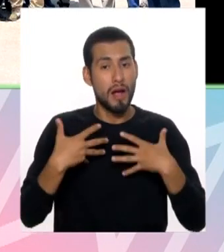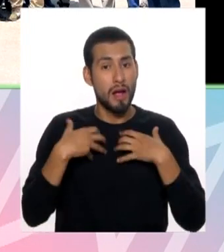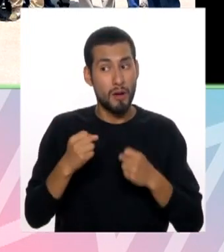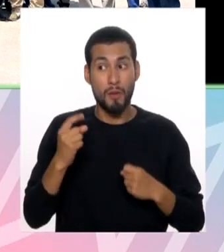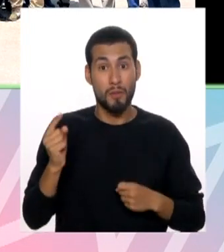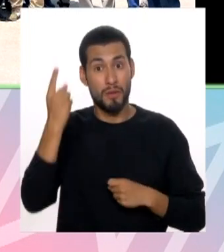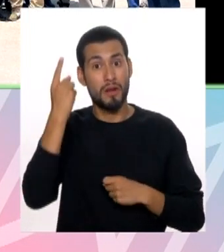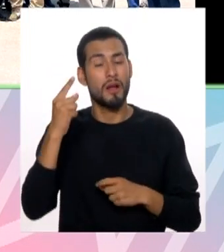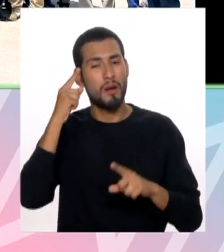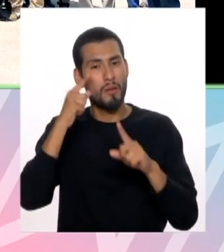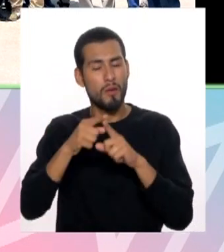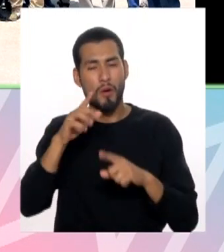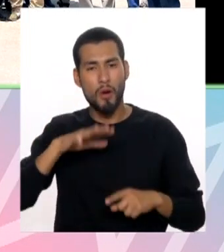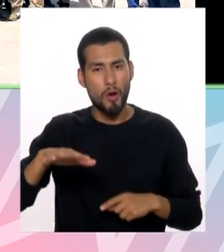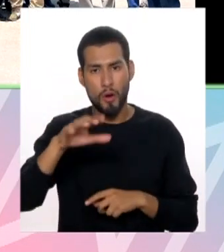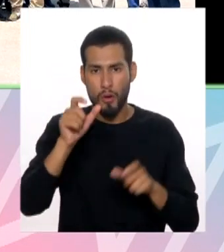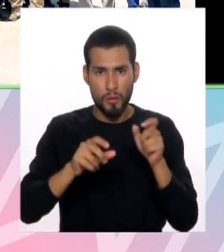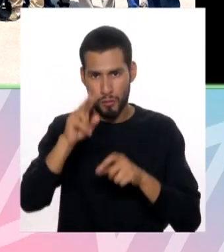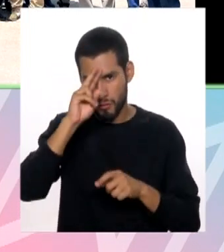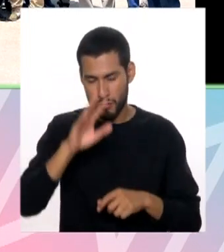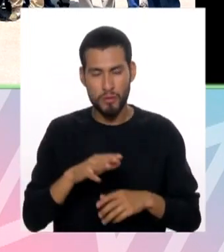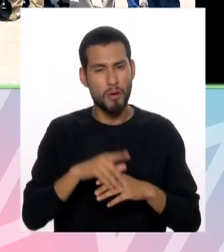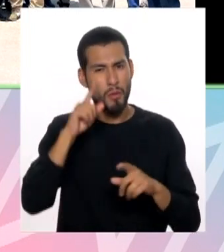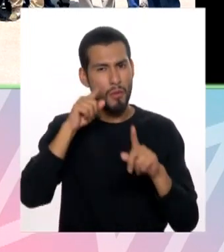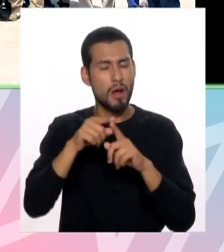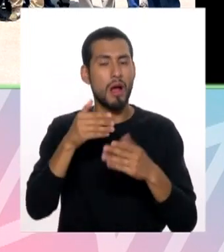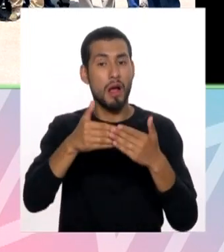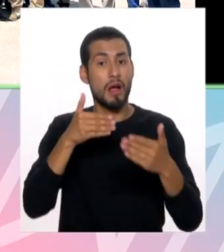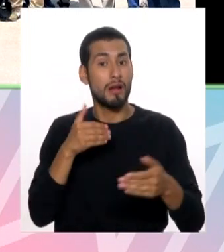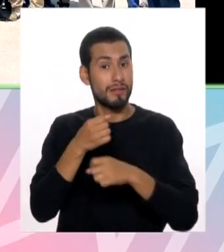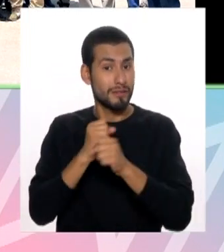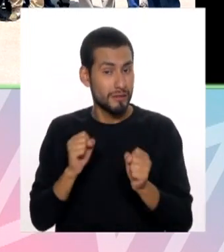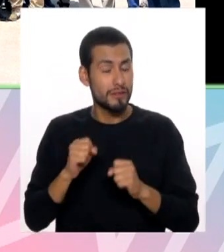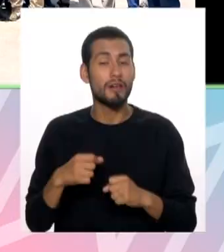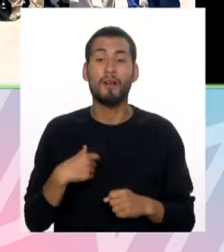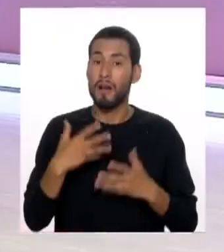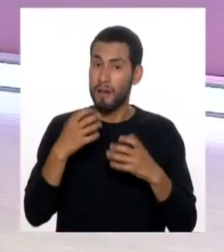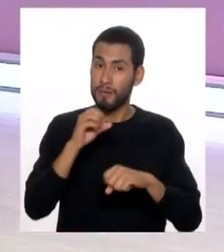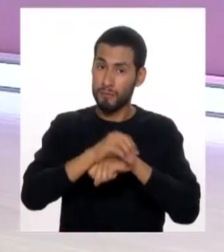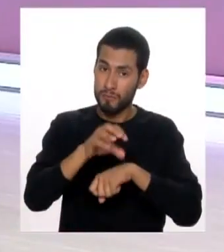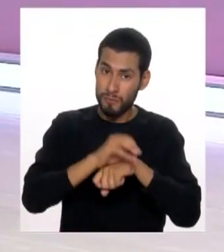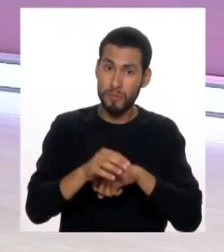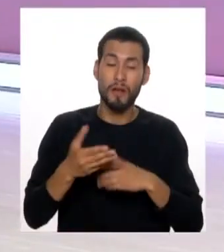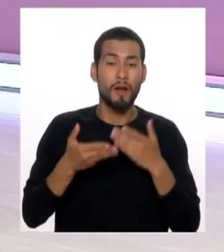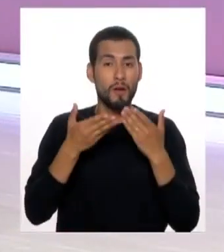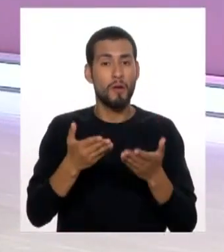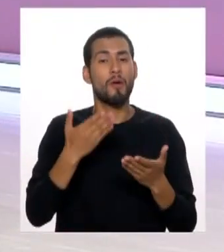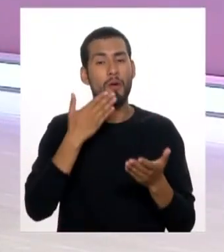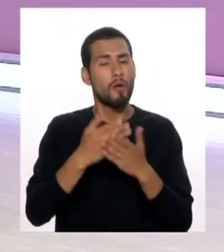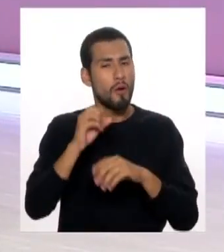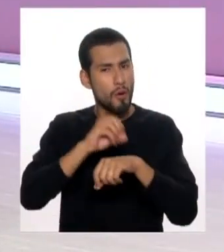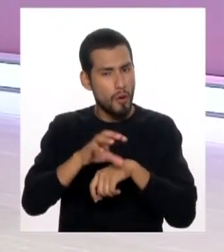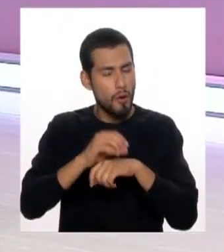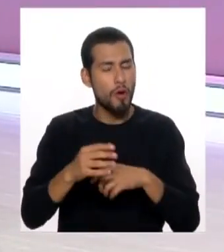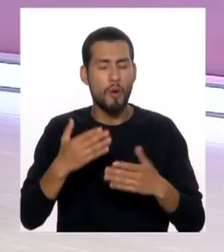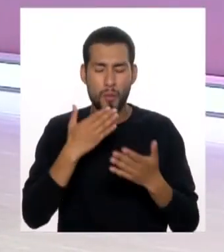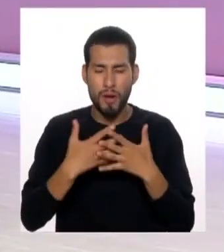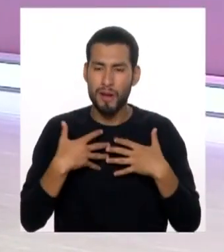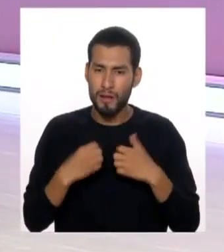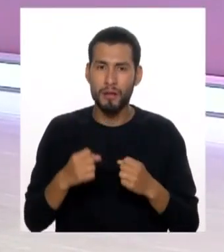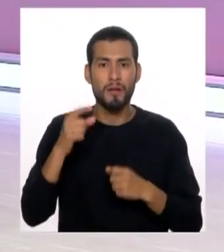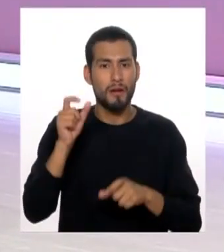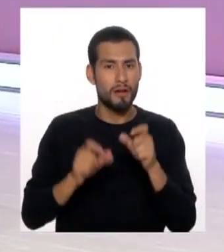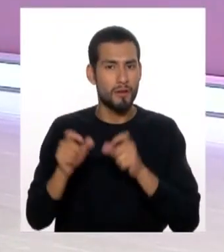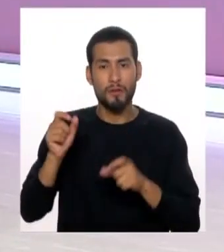primero en la agenda de todos los peruanos. Y todo con una visión preventiva. Intentamos orientar y darle un subconsejo sano para que la gente